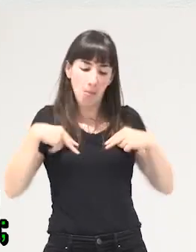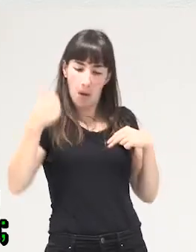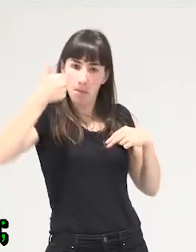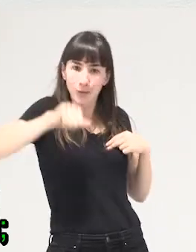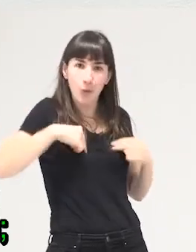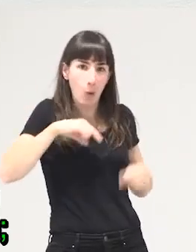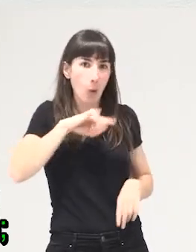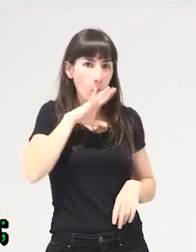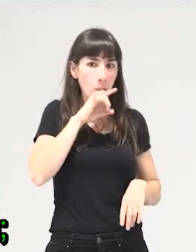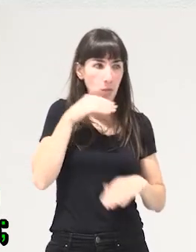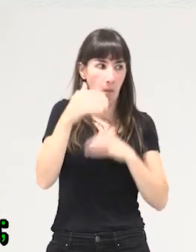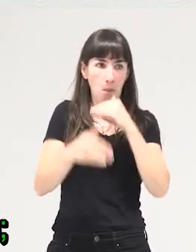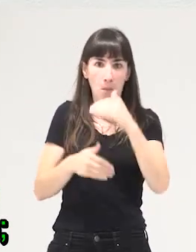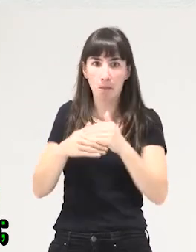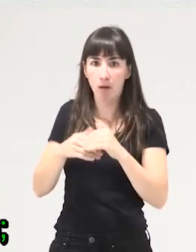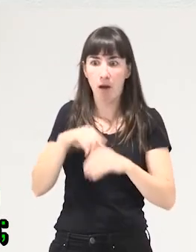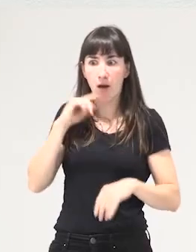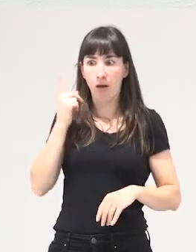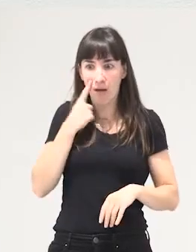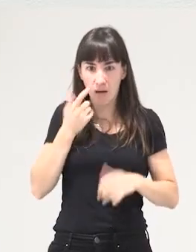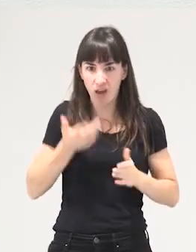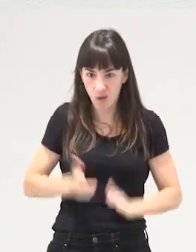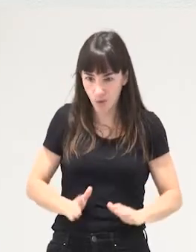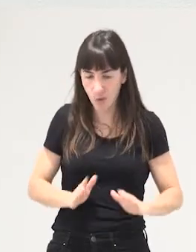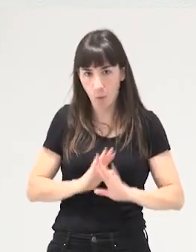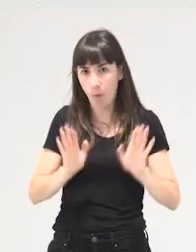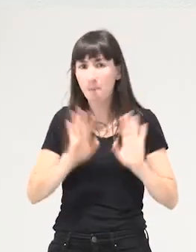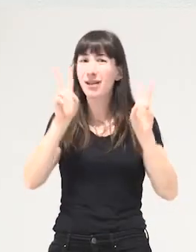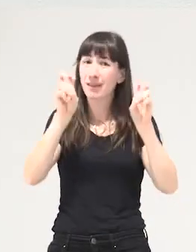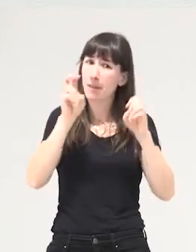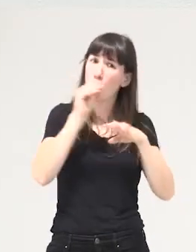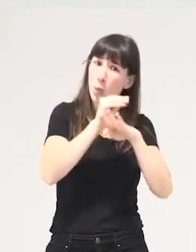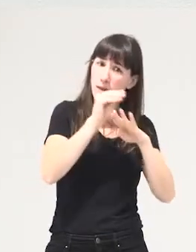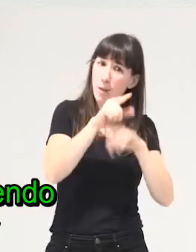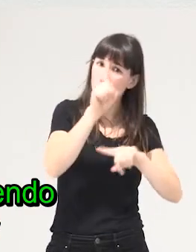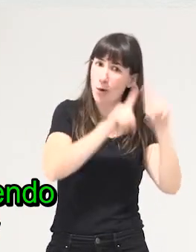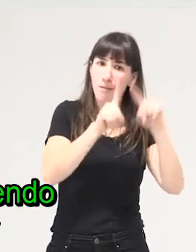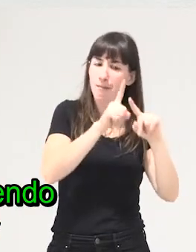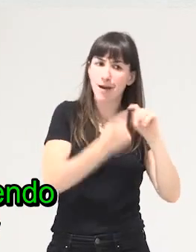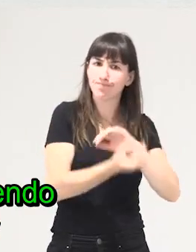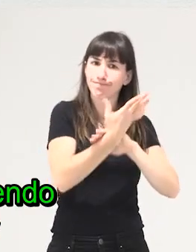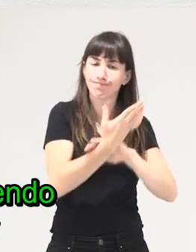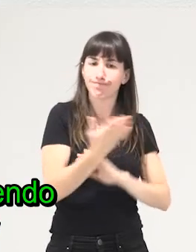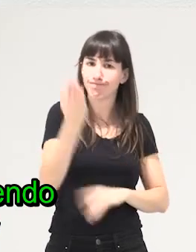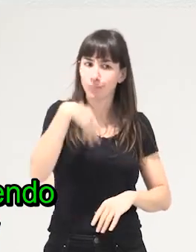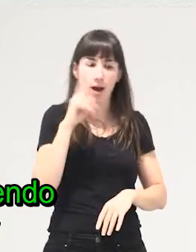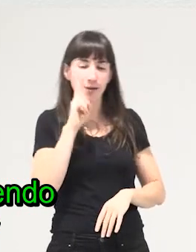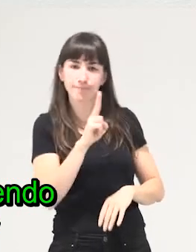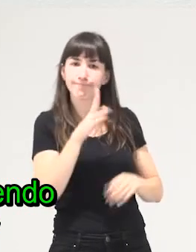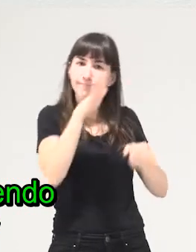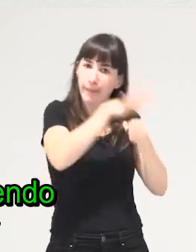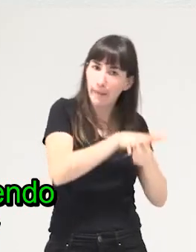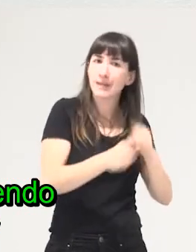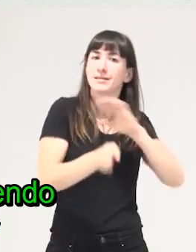donde los cuidados se descubren cuando se tienen niños por ejemplo pero la parte más chunga de los cuidados no termina de aparecer entonces de alguna manera terminamos creo más o